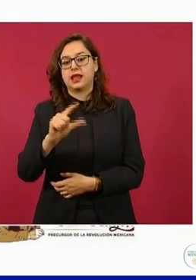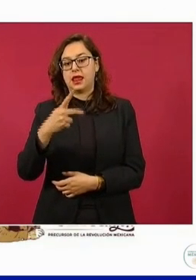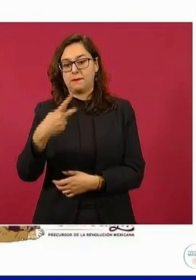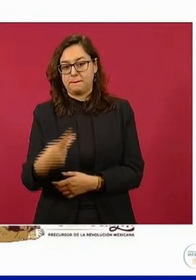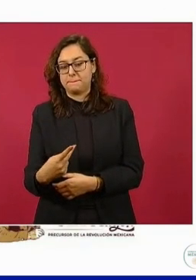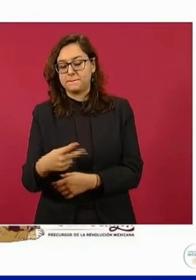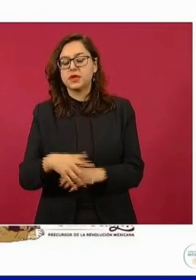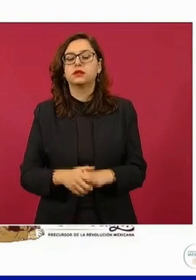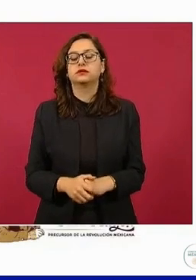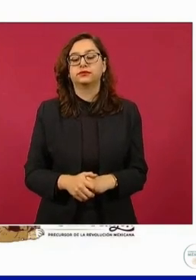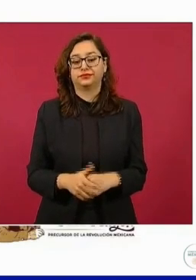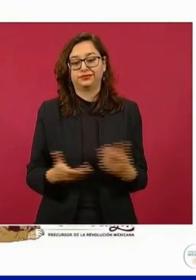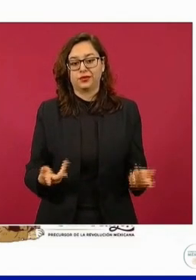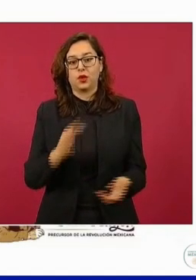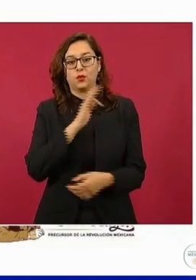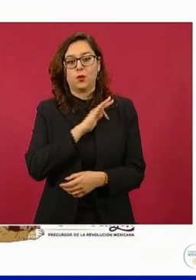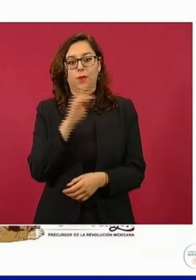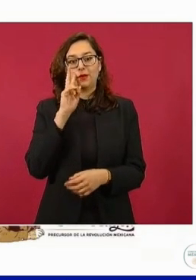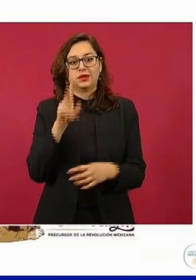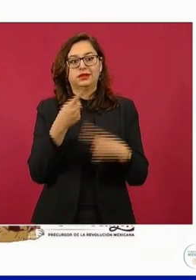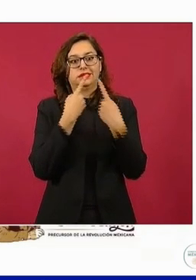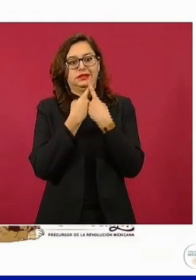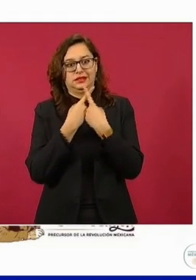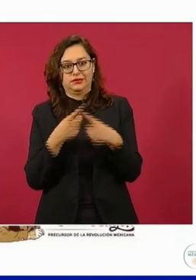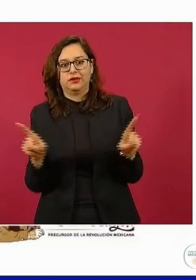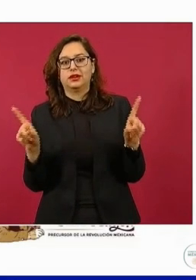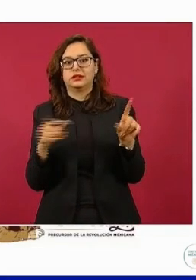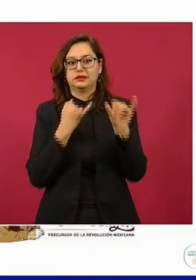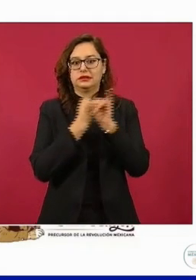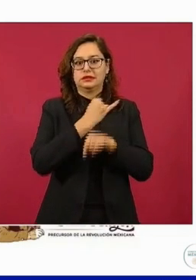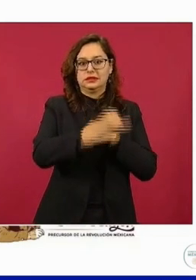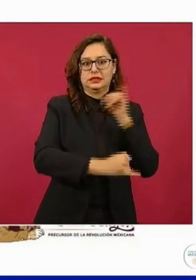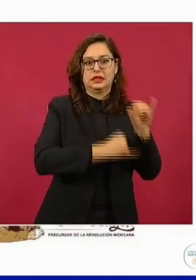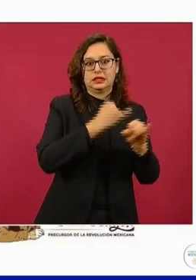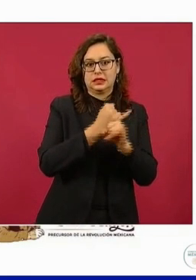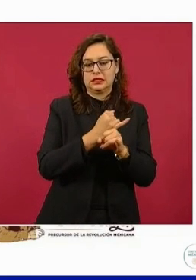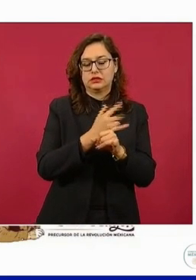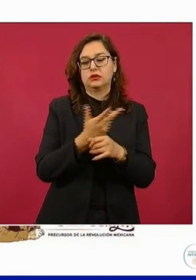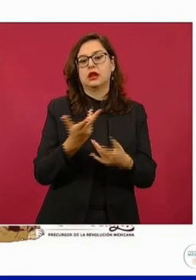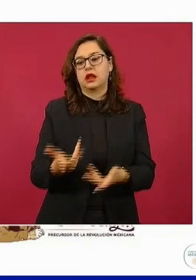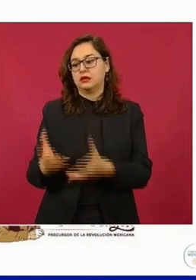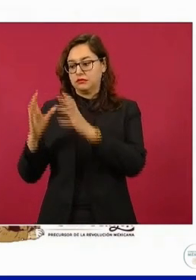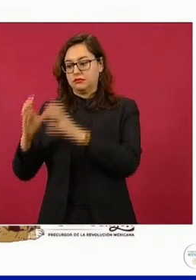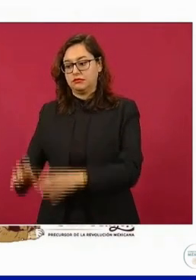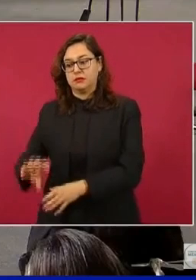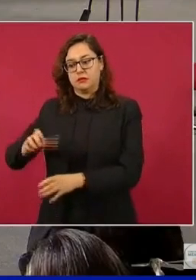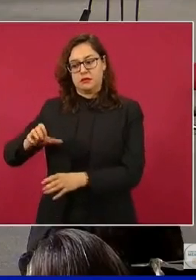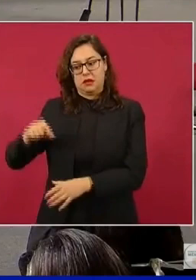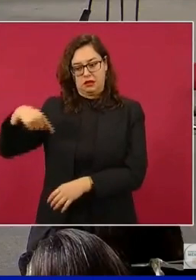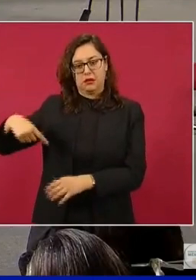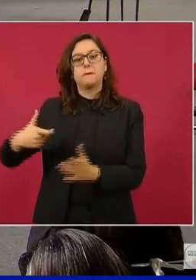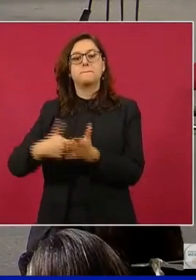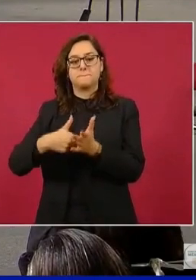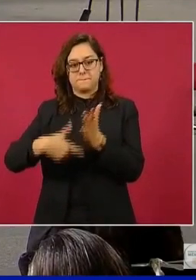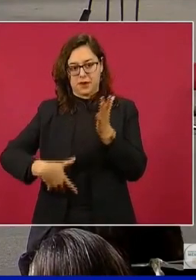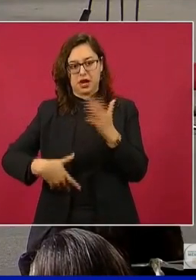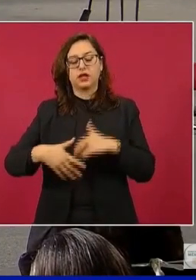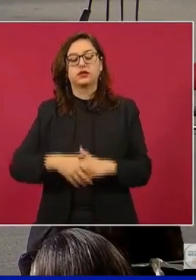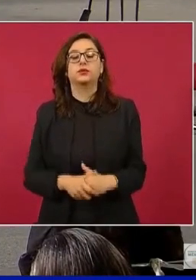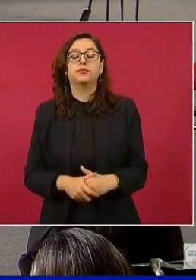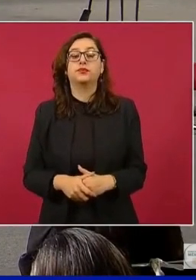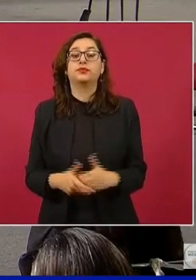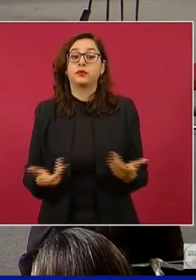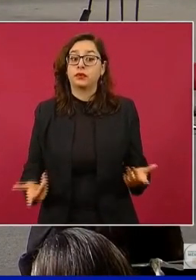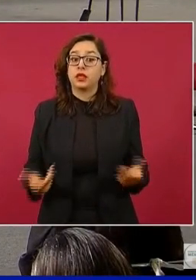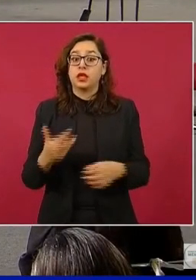la diferencia acentuada principalmente en el cilindro de gas. Y tenemos muchos que siguen dando